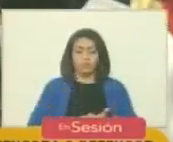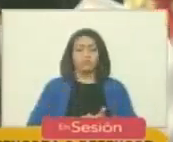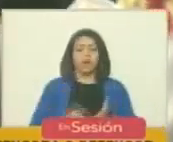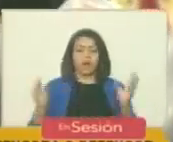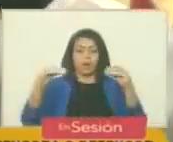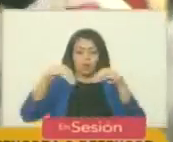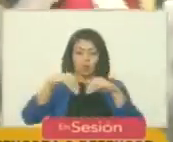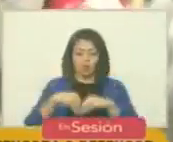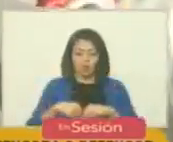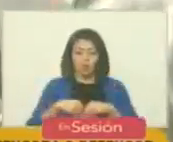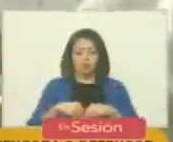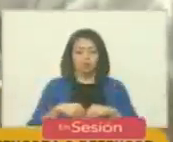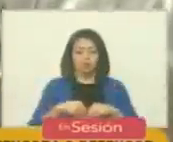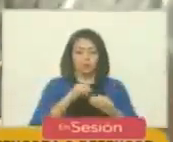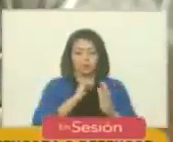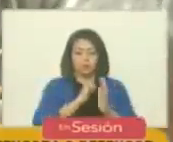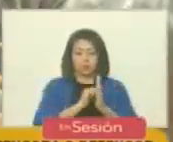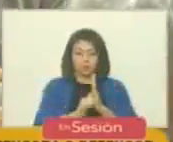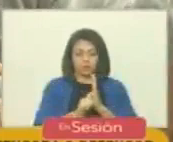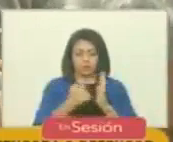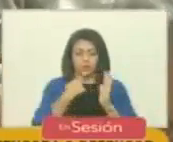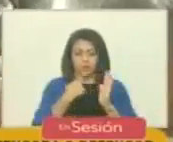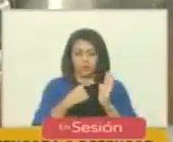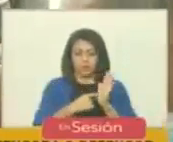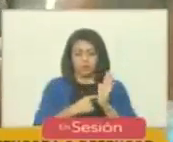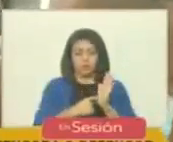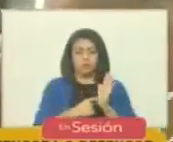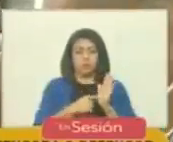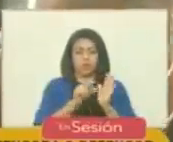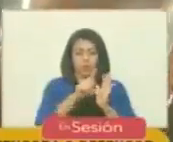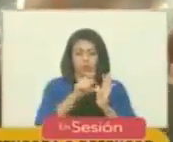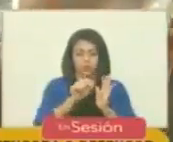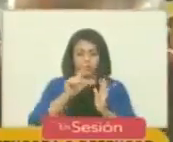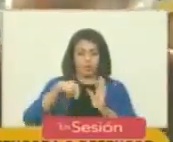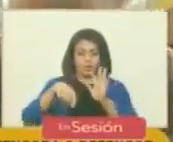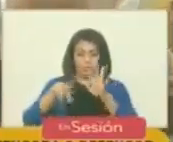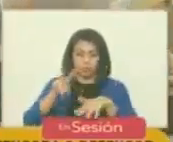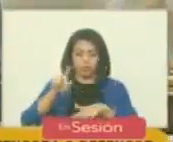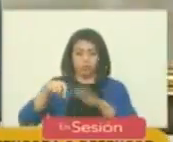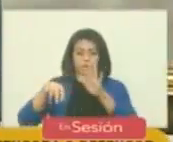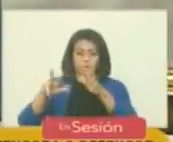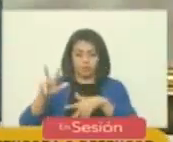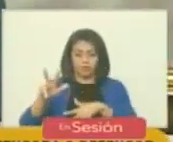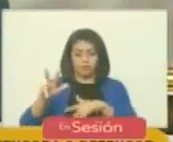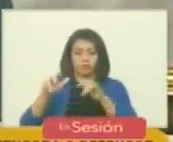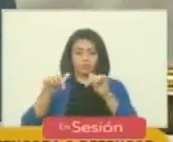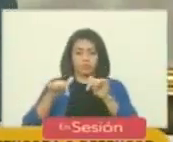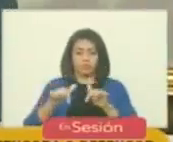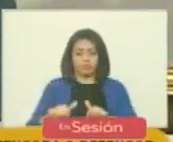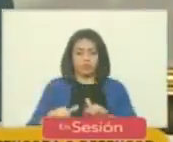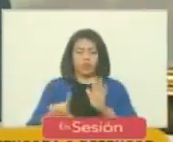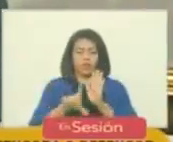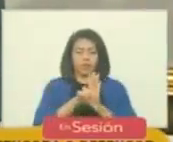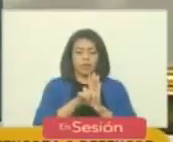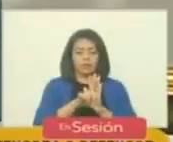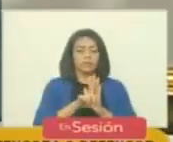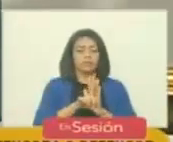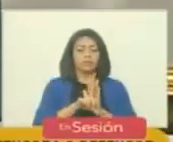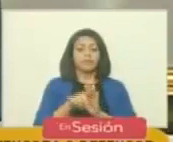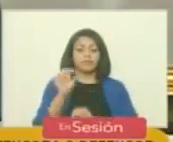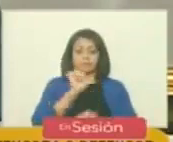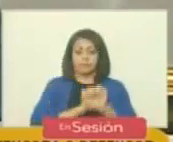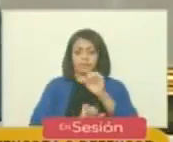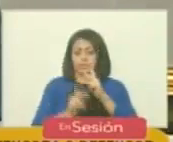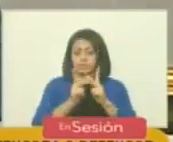conformidad con lo establecido en los artículos 11, 12 y 13 de la Ley Orgánica de la